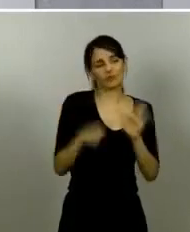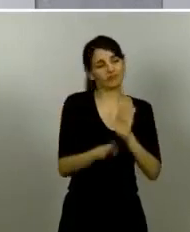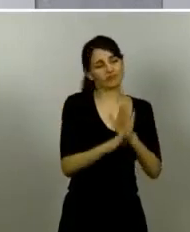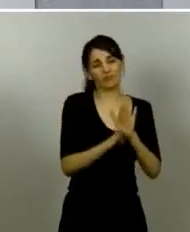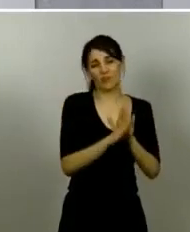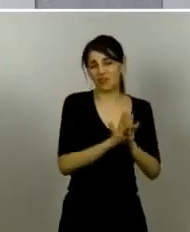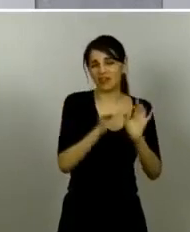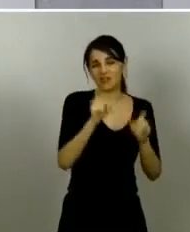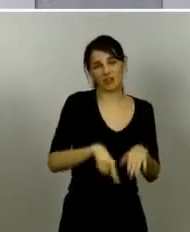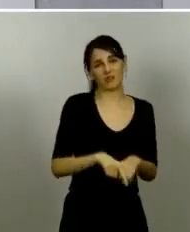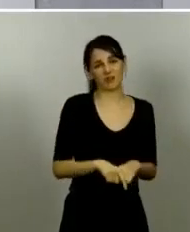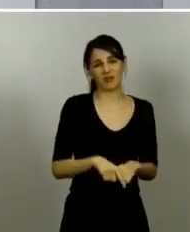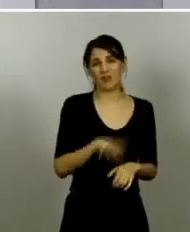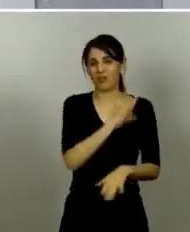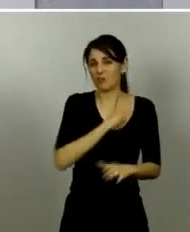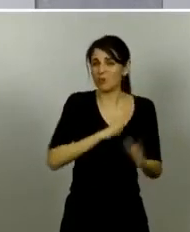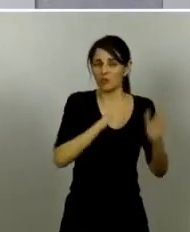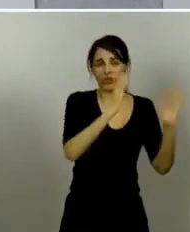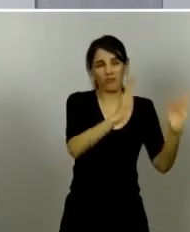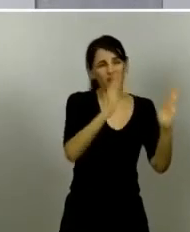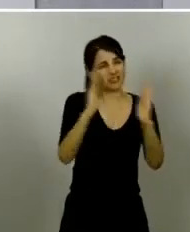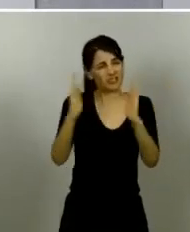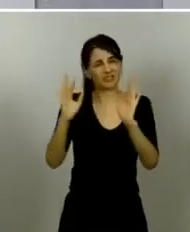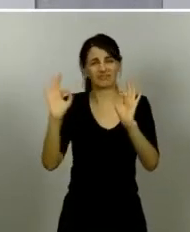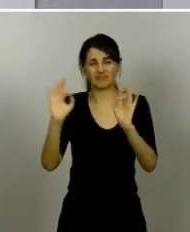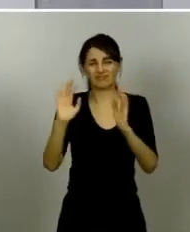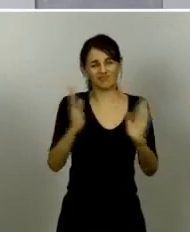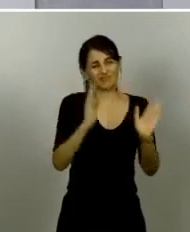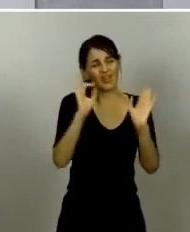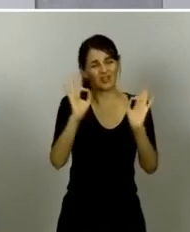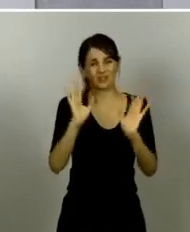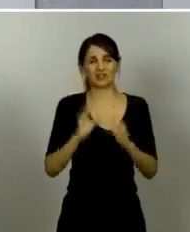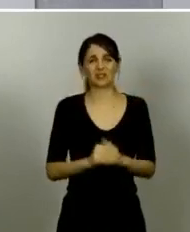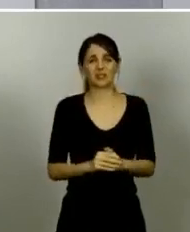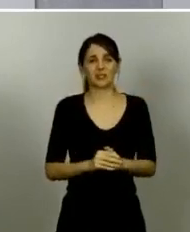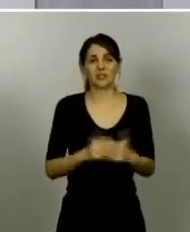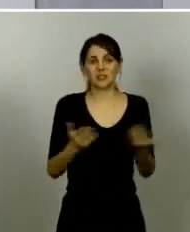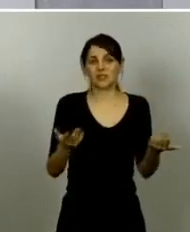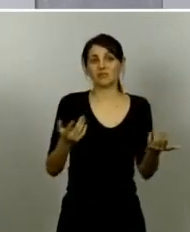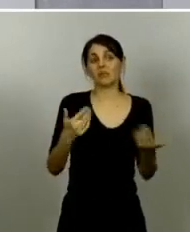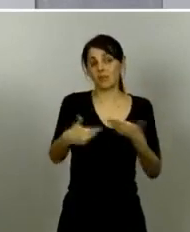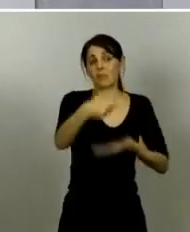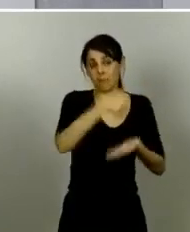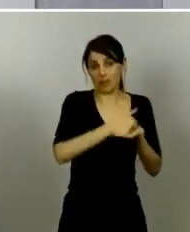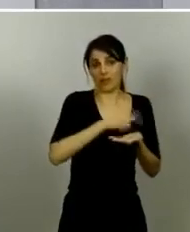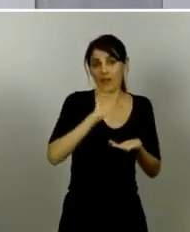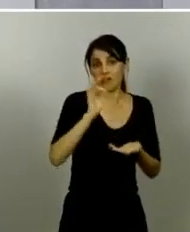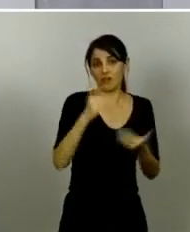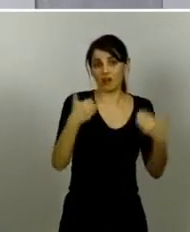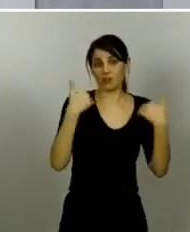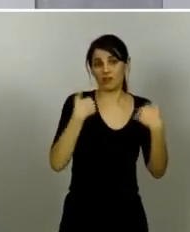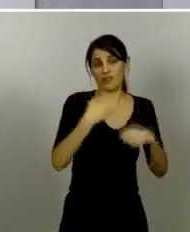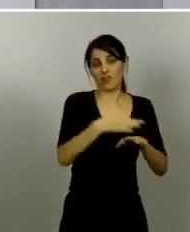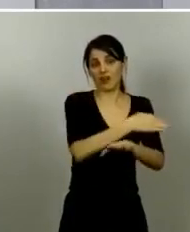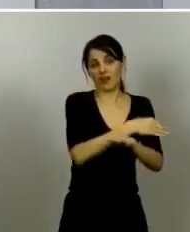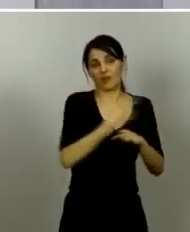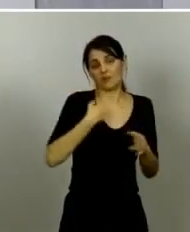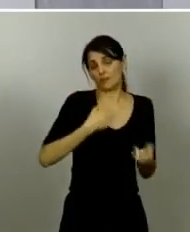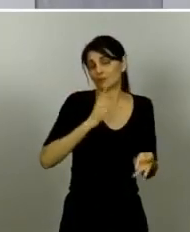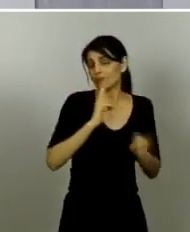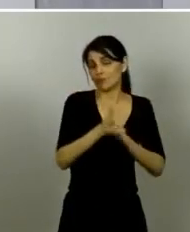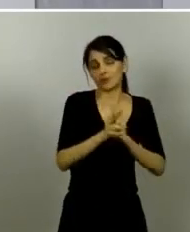fases y por tanto hemos hecho saber este criterio a los responsables de Baleares y creo que han entendido las razones